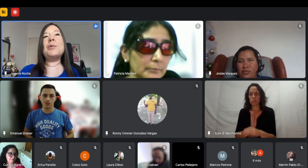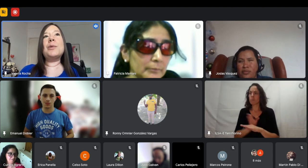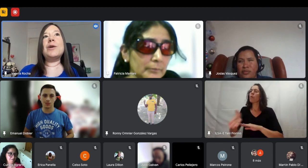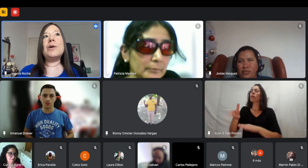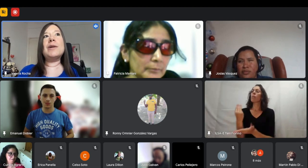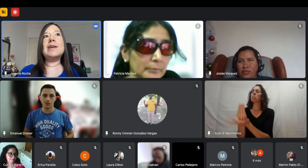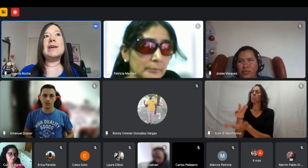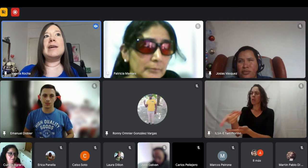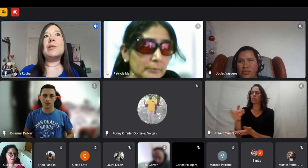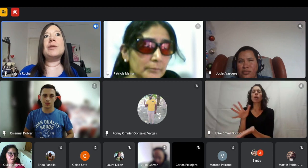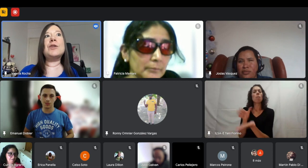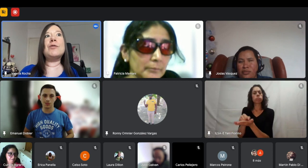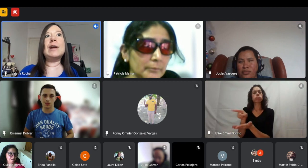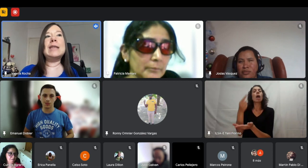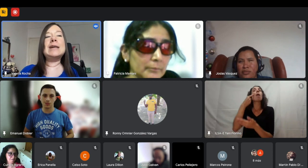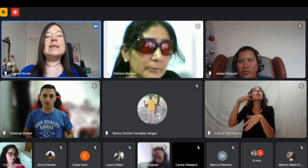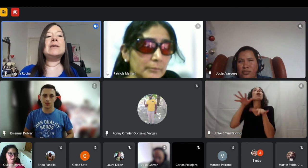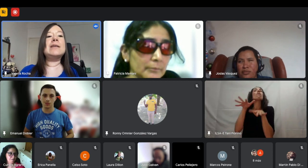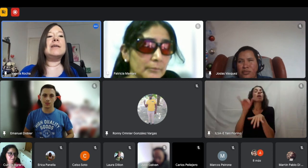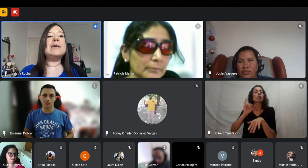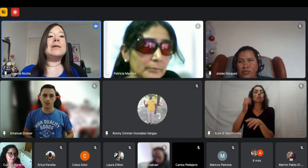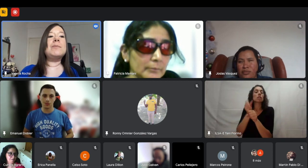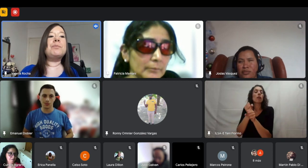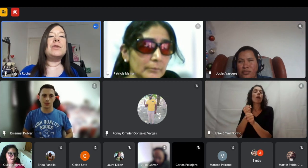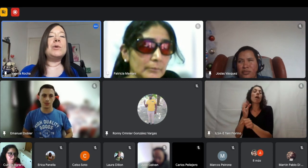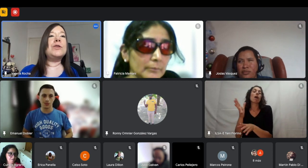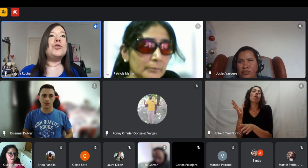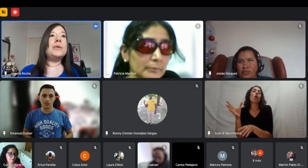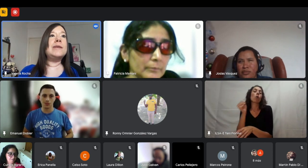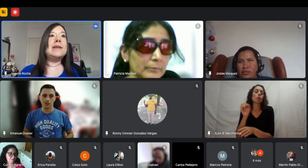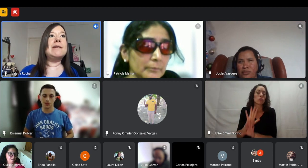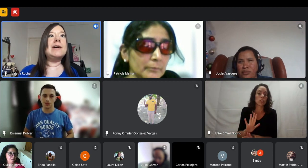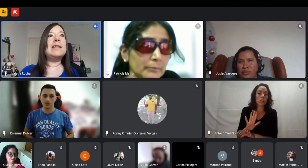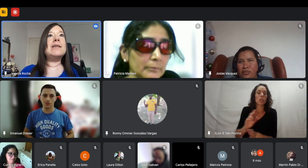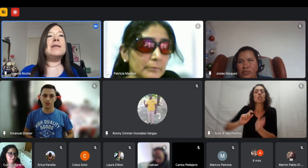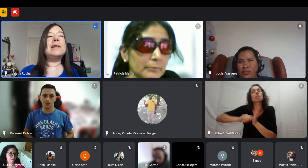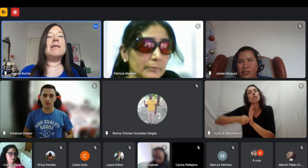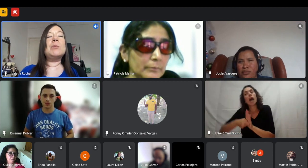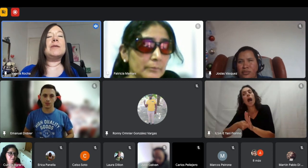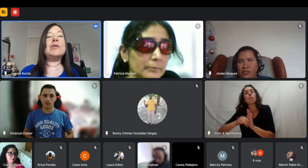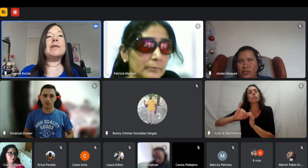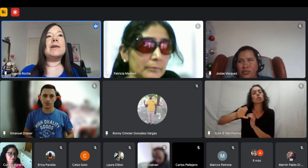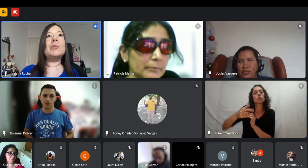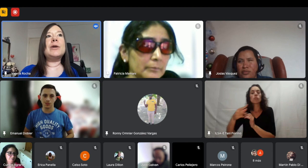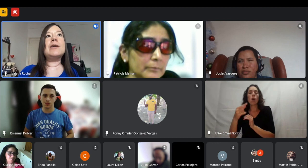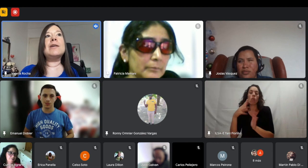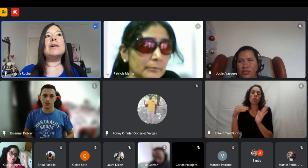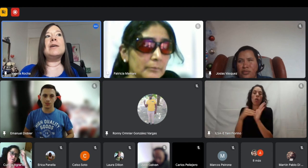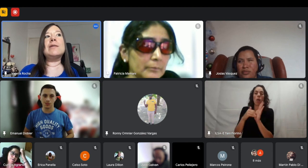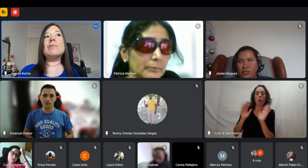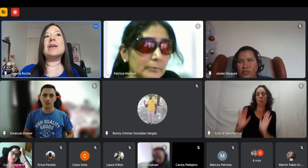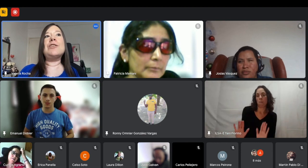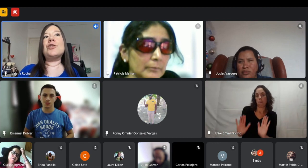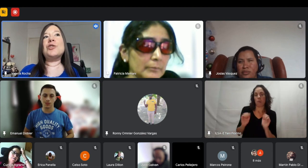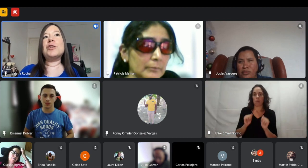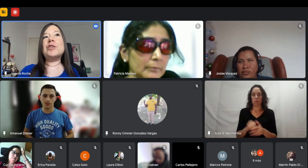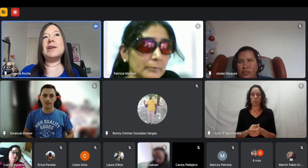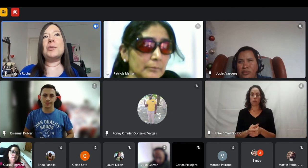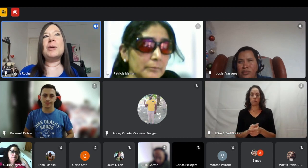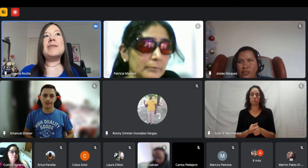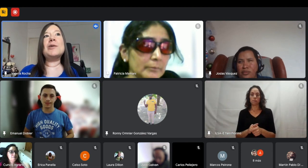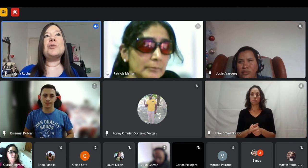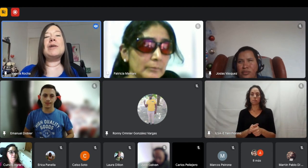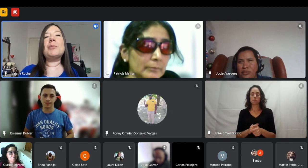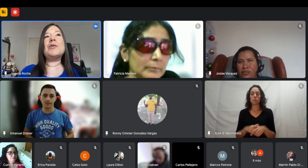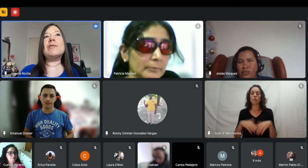y después veo a ver qué adaptaciones faltan cuando yo empecé a trabajar había empezado a trabajar en despegar ellos no